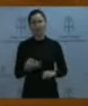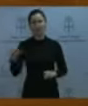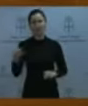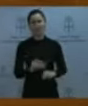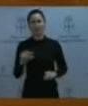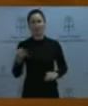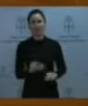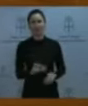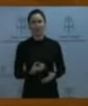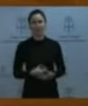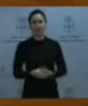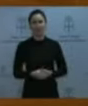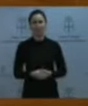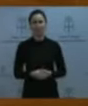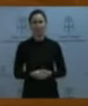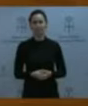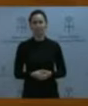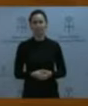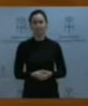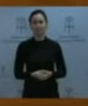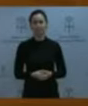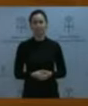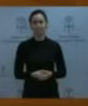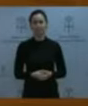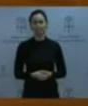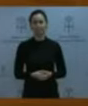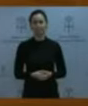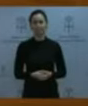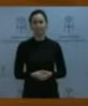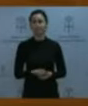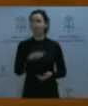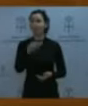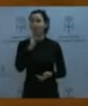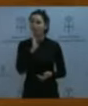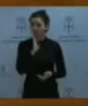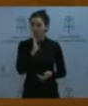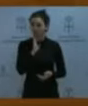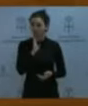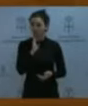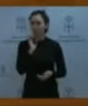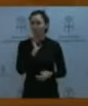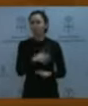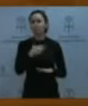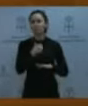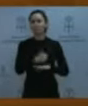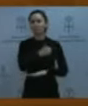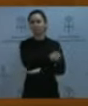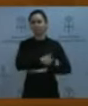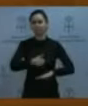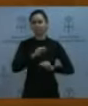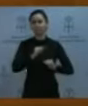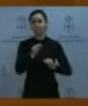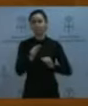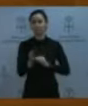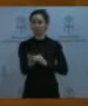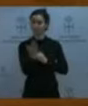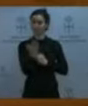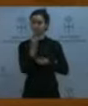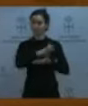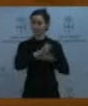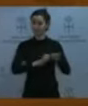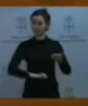imprescindible, estas consideraciones del Tribunal Supremo presente un informe y haya una